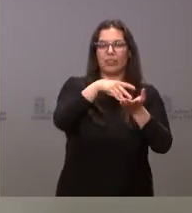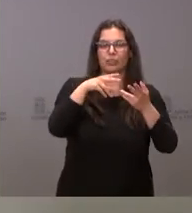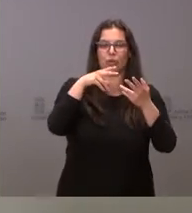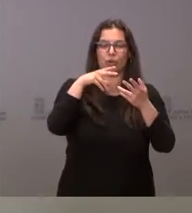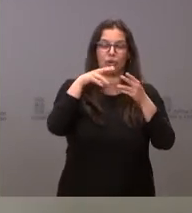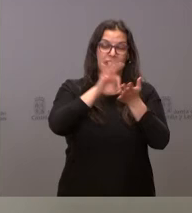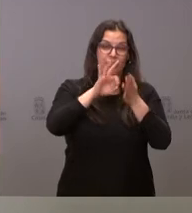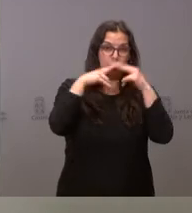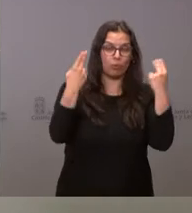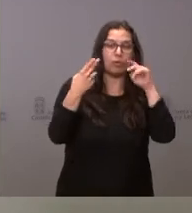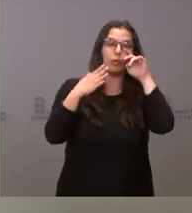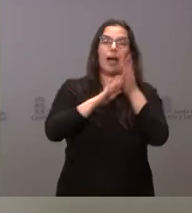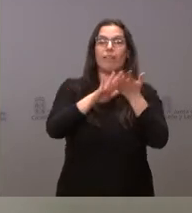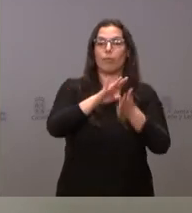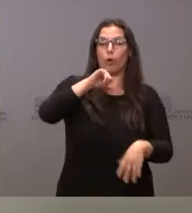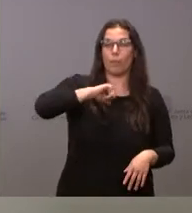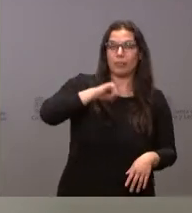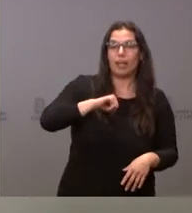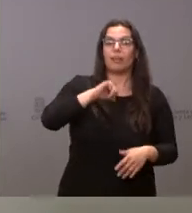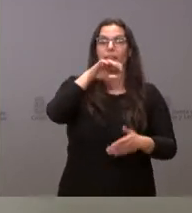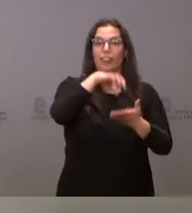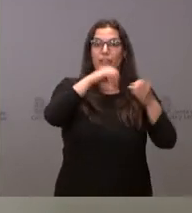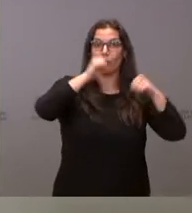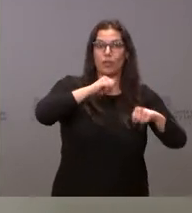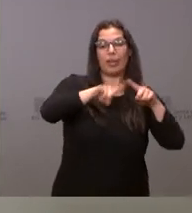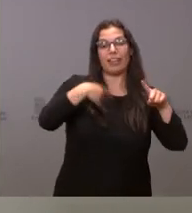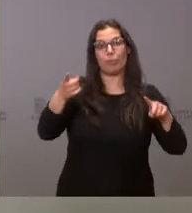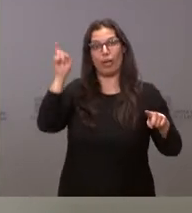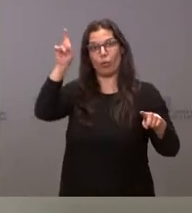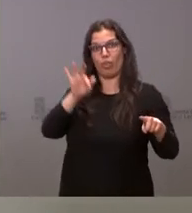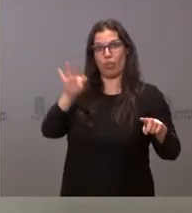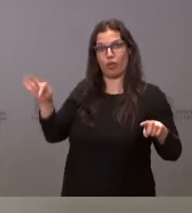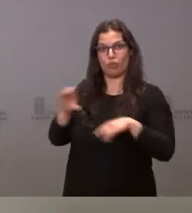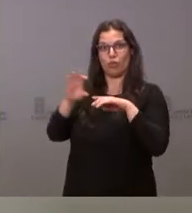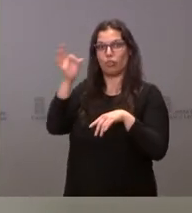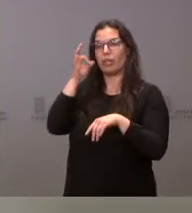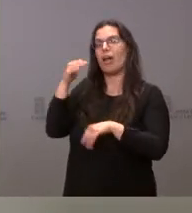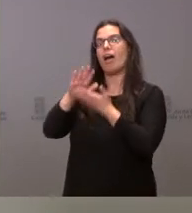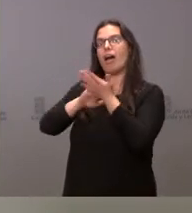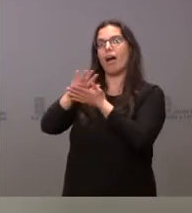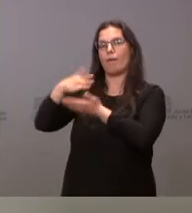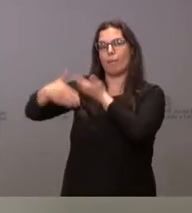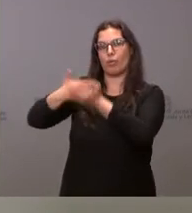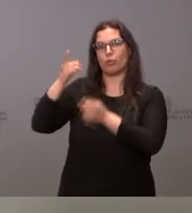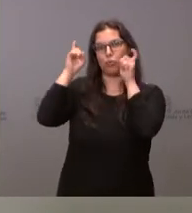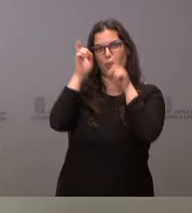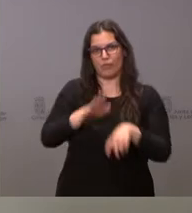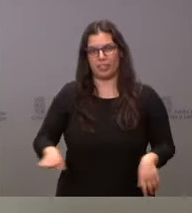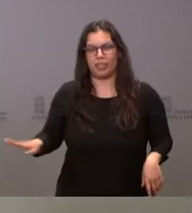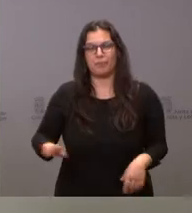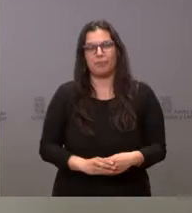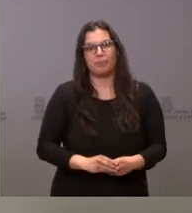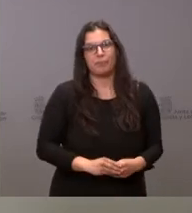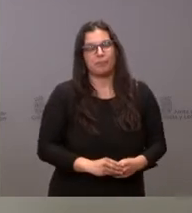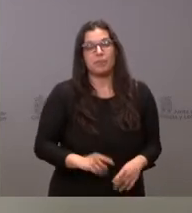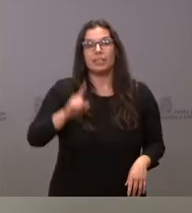de centros de personas mayores. Hablará luego la consejera de Educación del proceso de la educación infantil. También